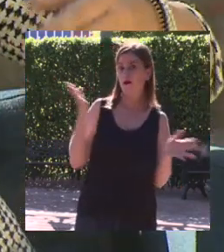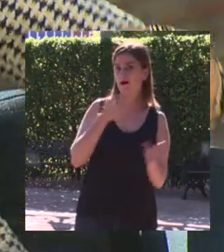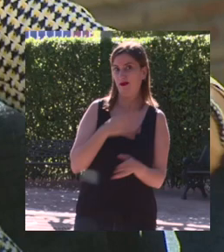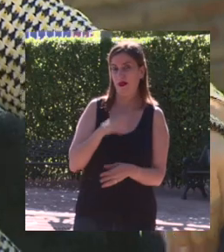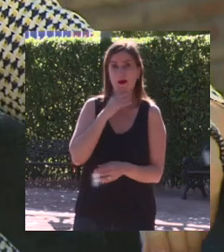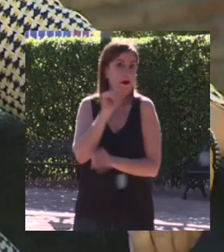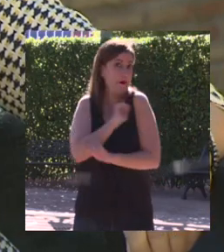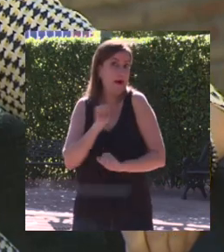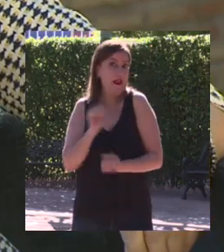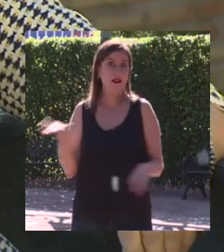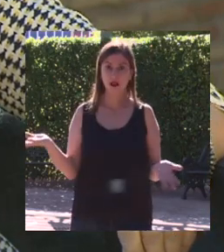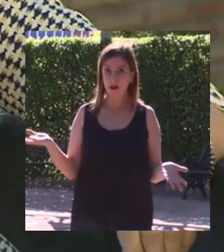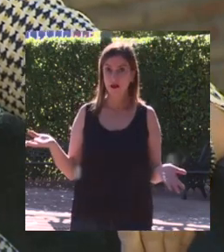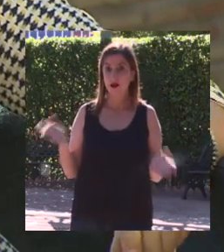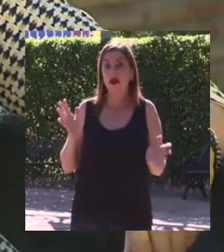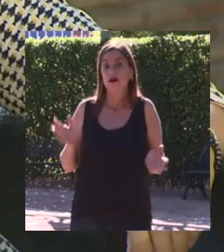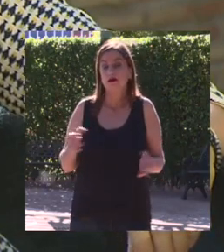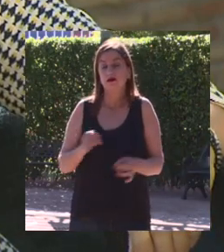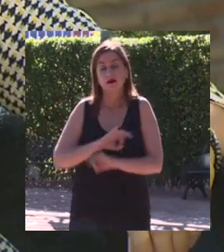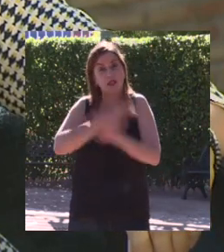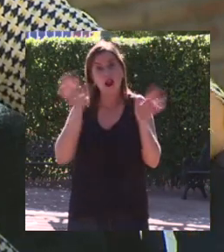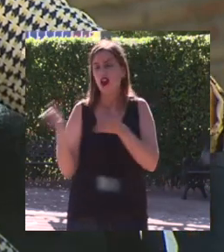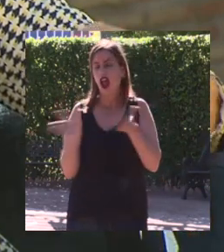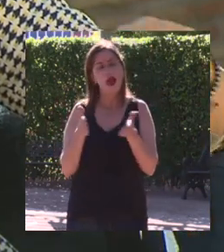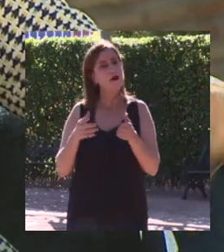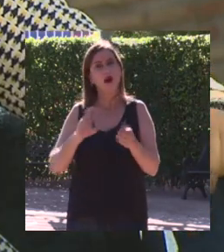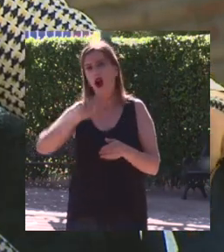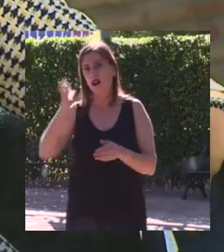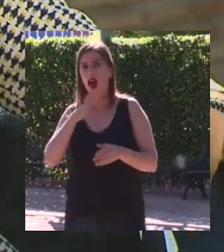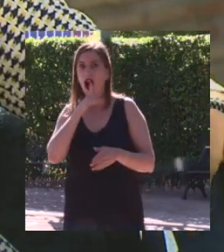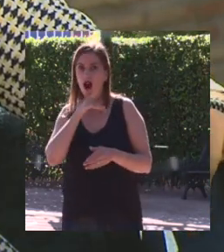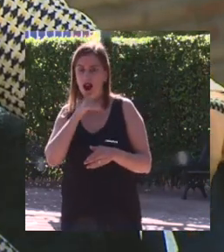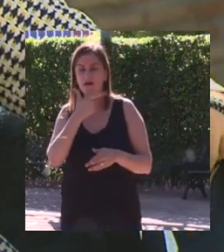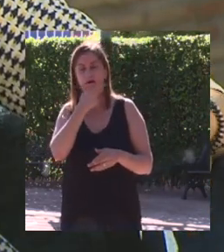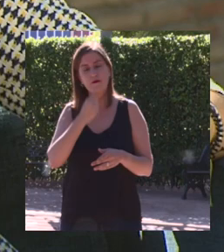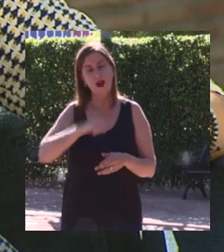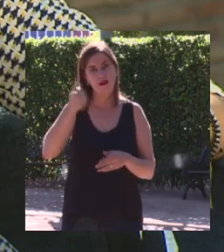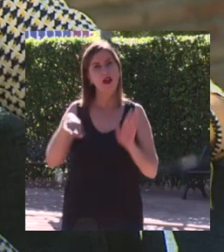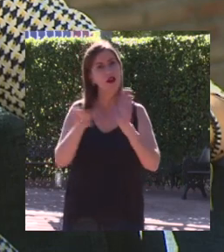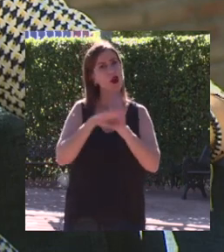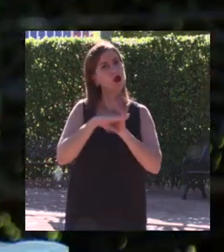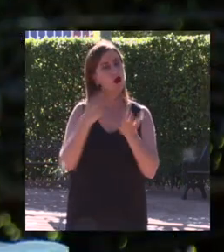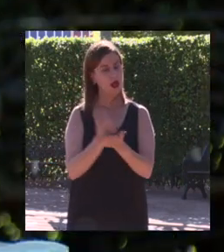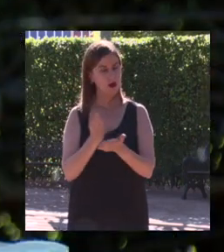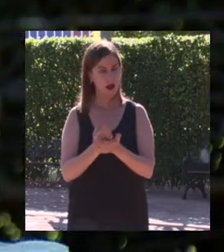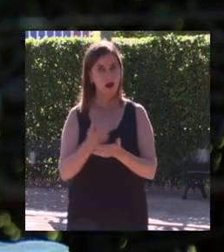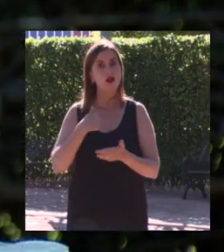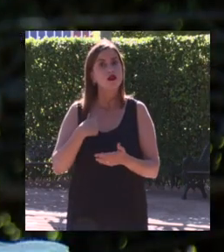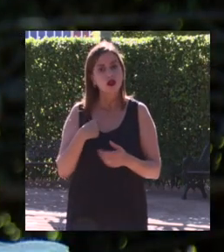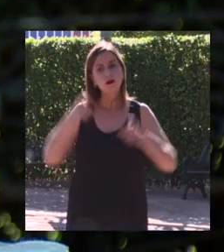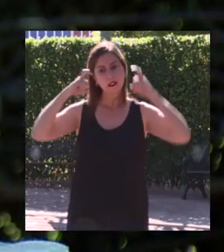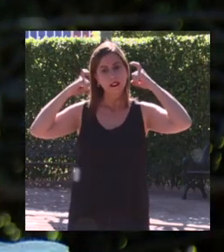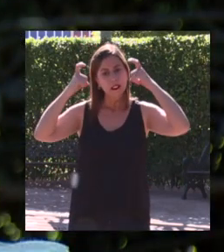evidentemente eran otras épocas ahora es más fácil seguir estudiando yo sí seguí estudiando con mucha